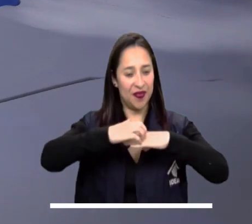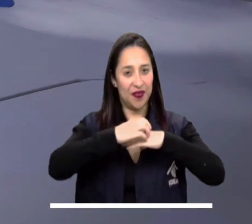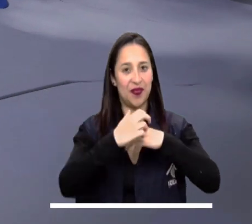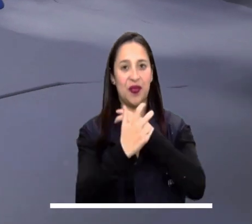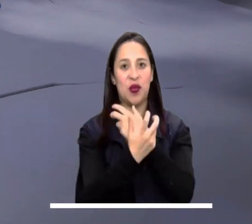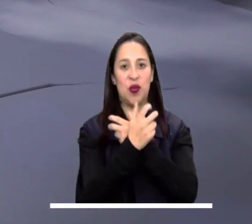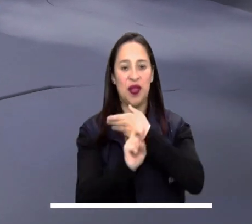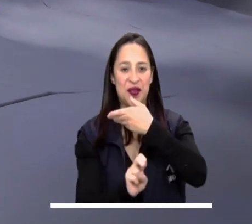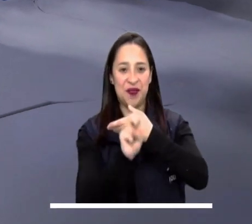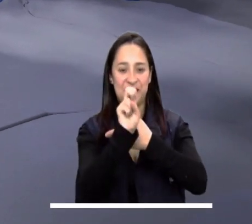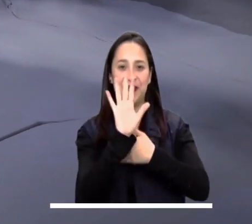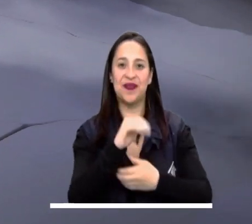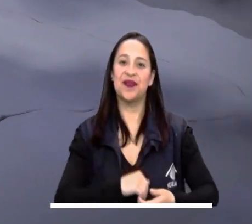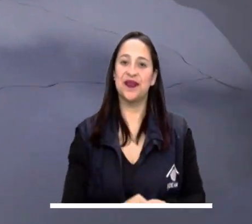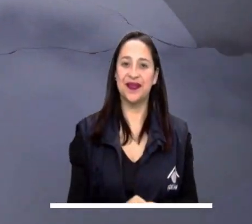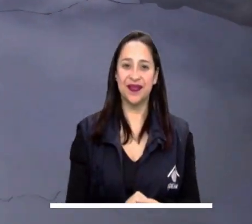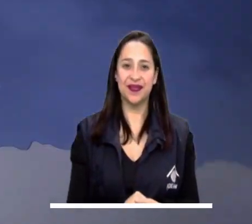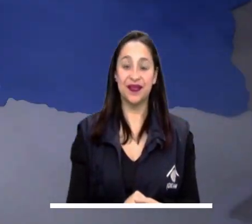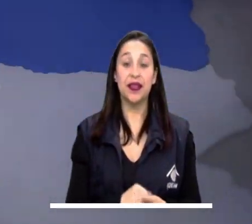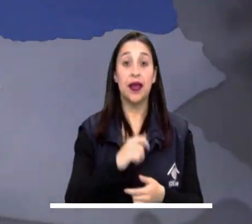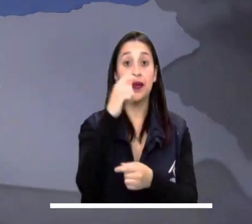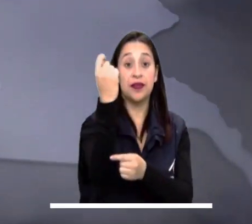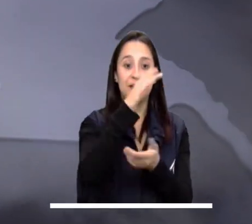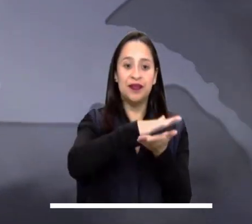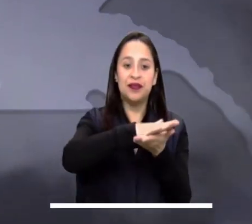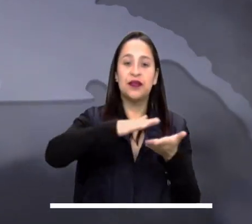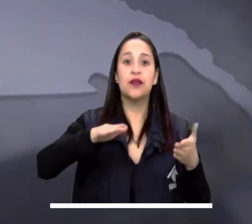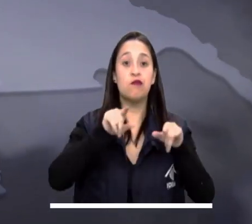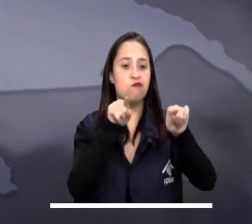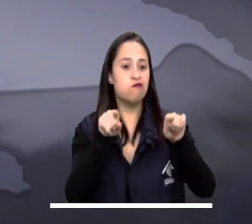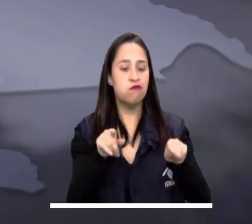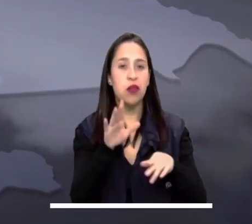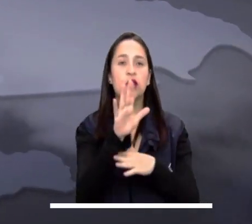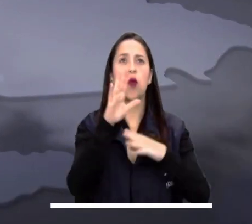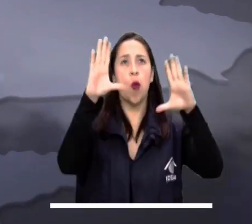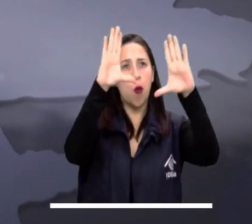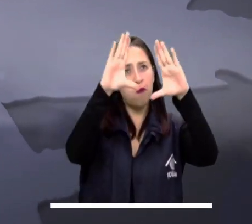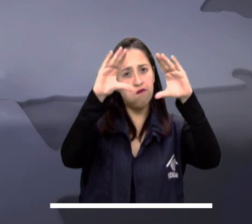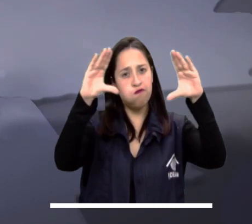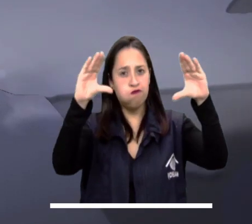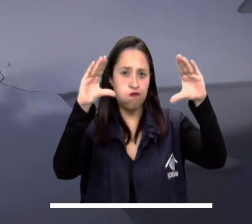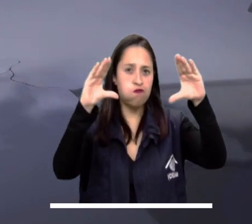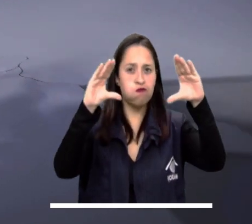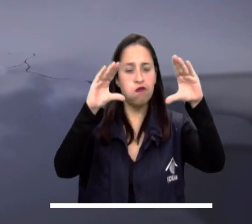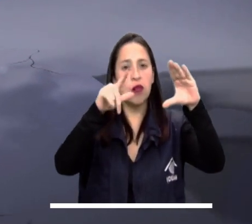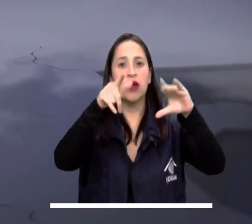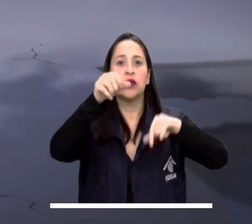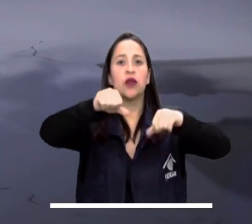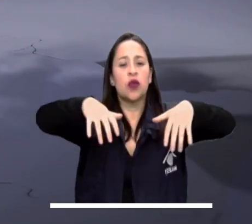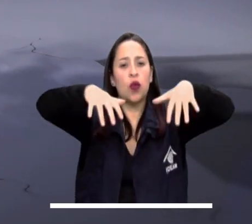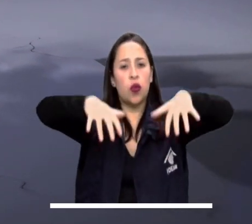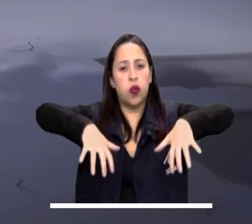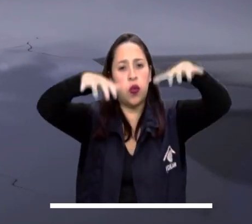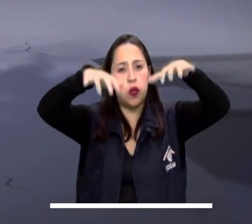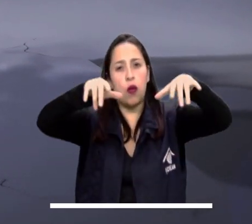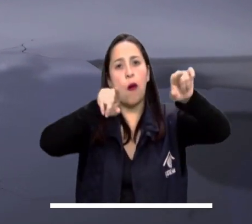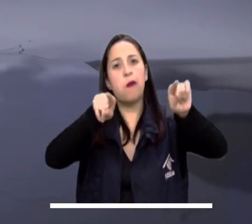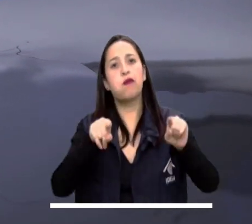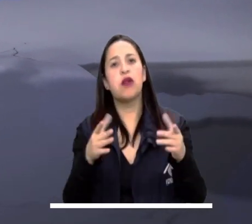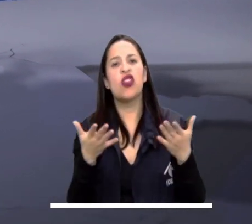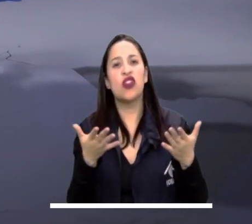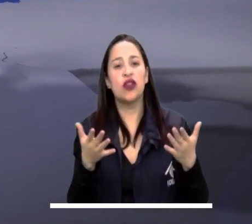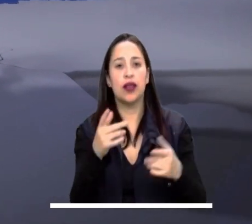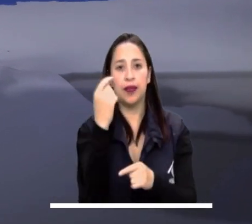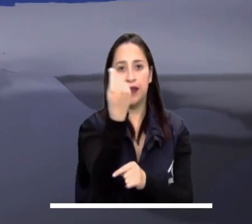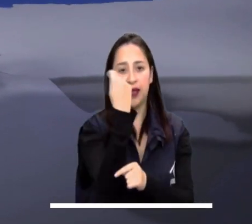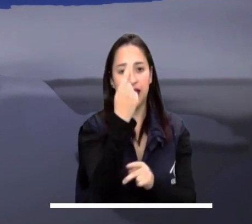y Norte del Huila. Los llanos orientales mantendrán condiciones de alta nubosidad, por lo cual se esperan lluvias dispersas